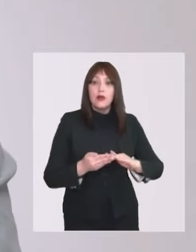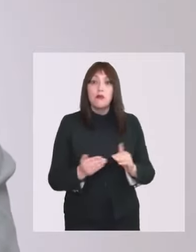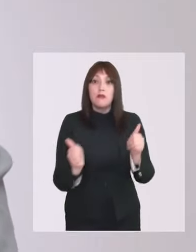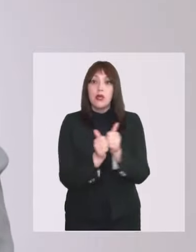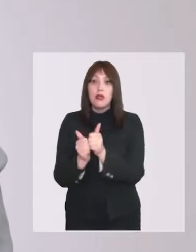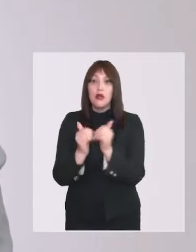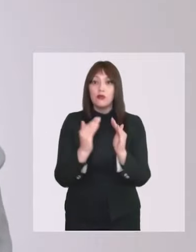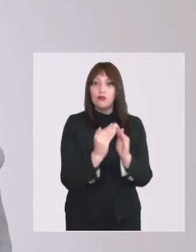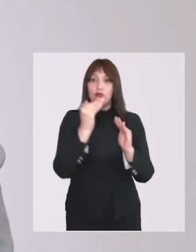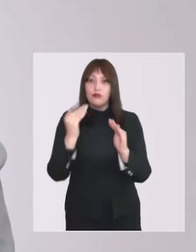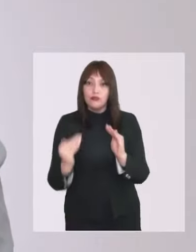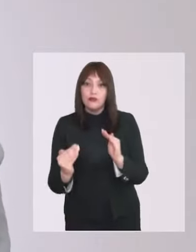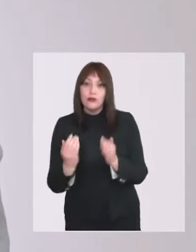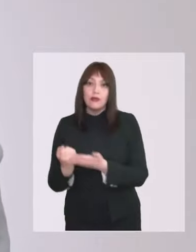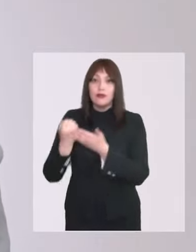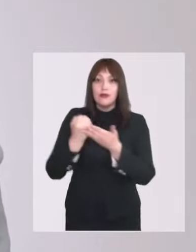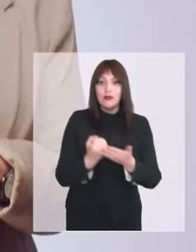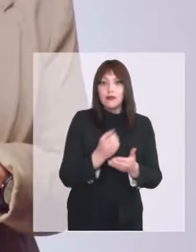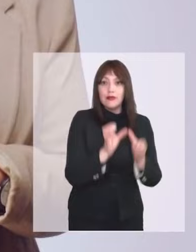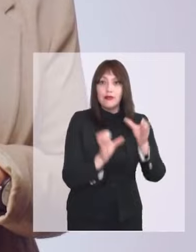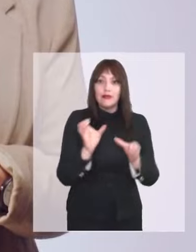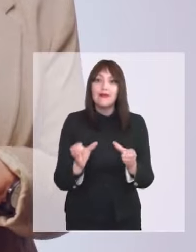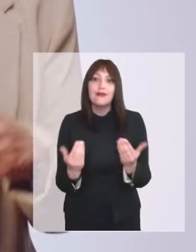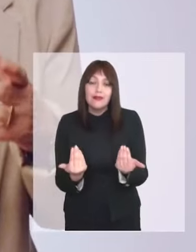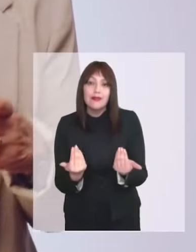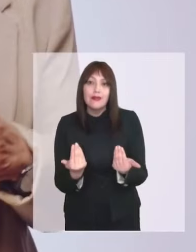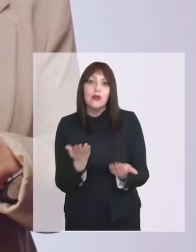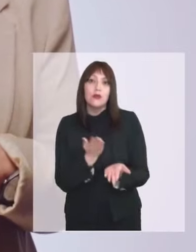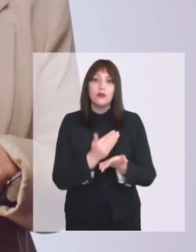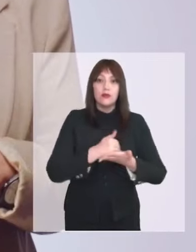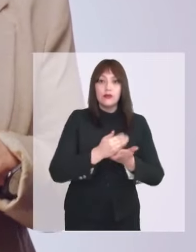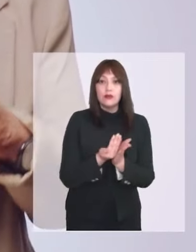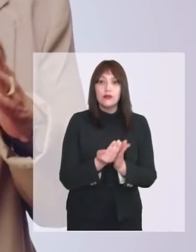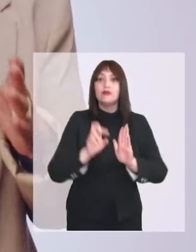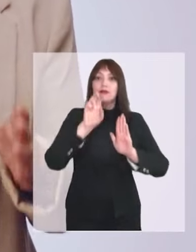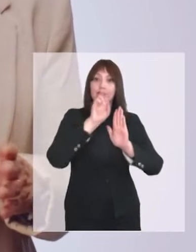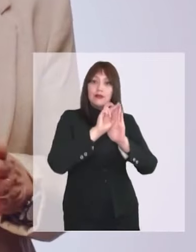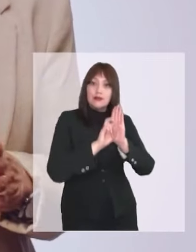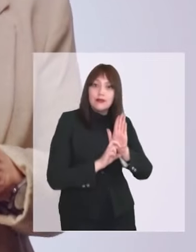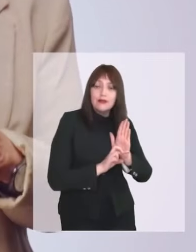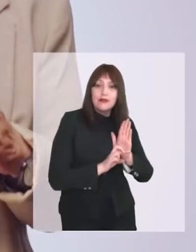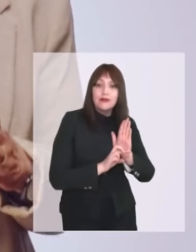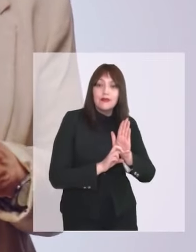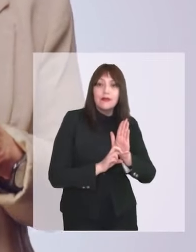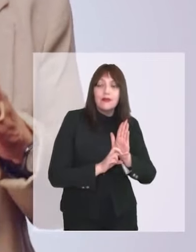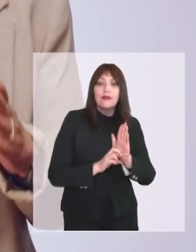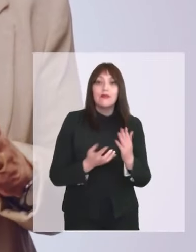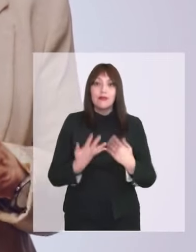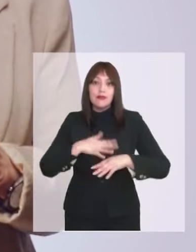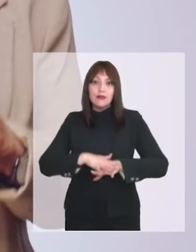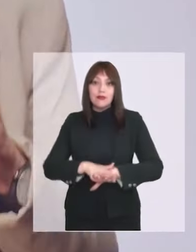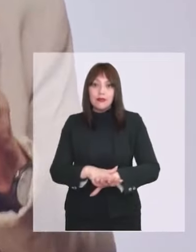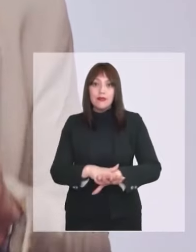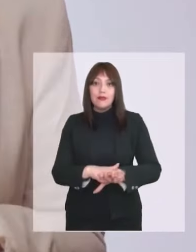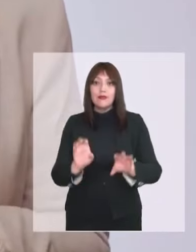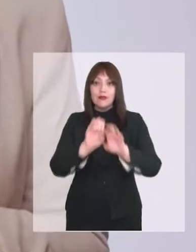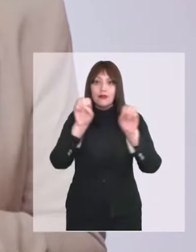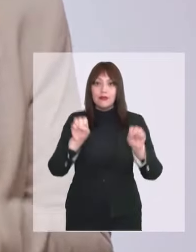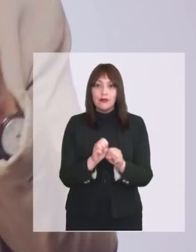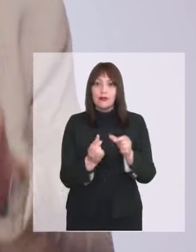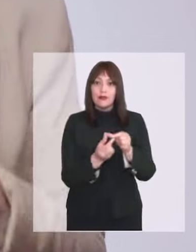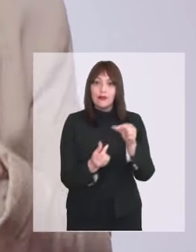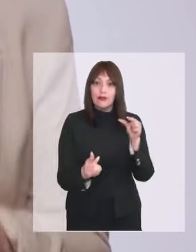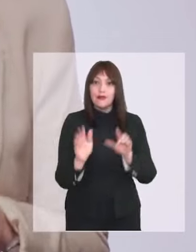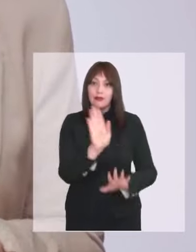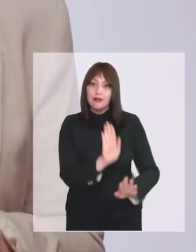vecinal y apoyará a todas las personas que cuidan. Todo esto como parte de un programa descentralizado y una política integral con un